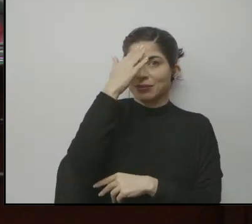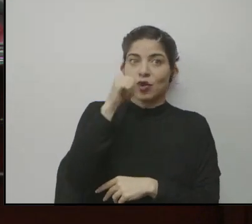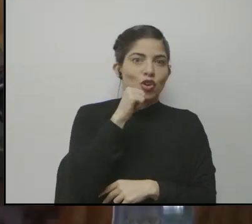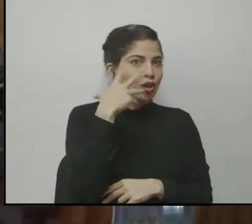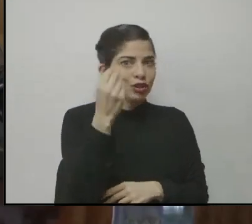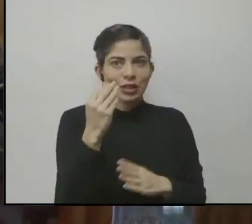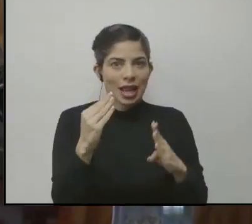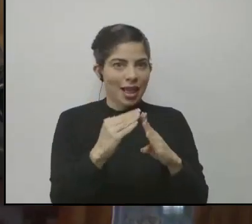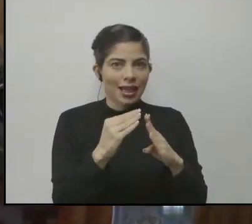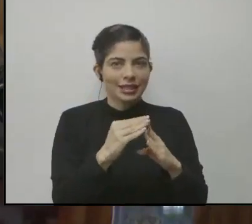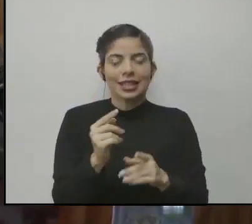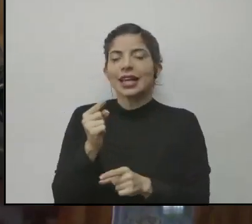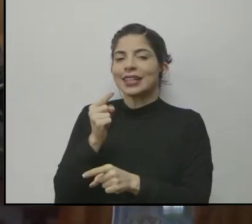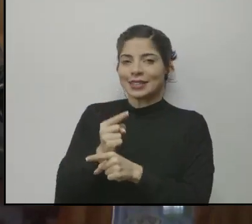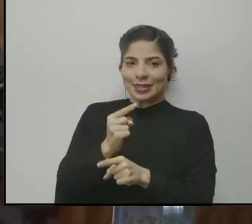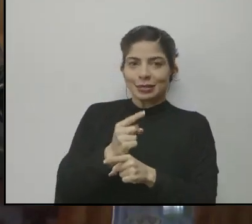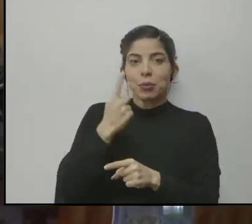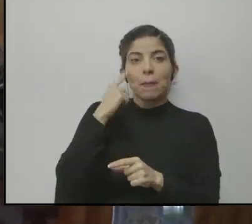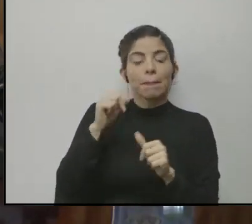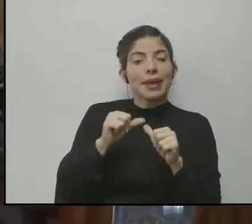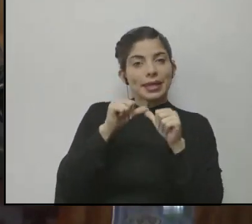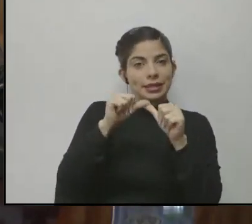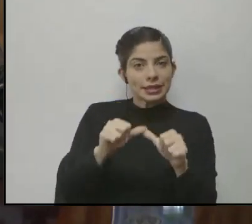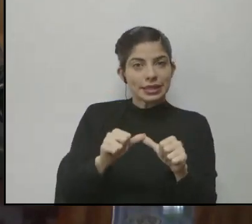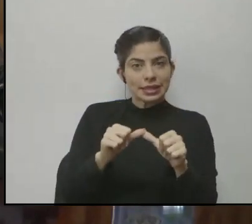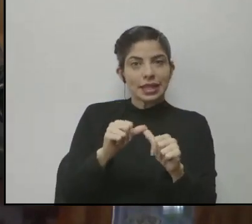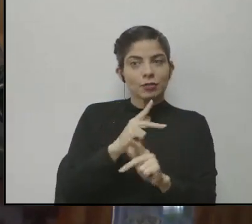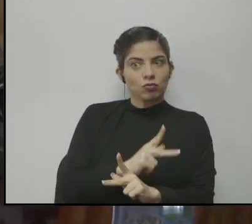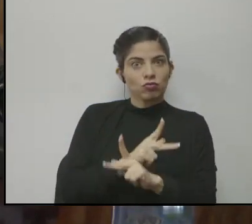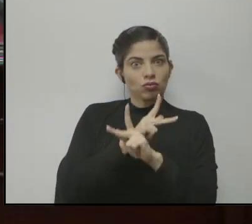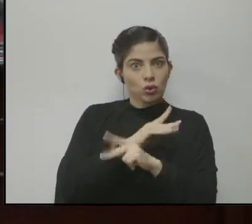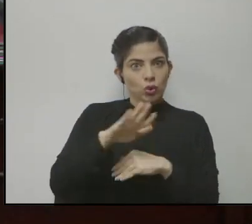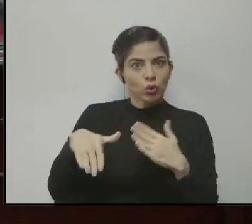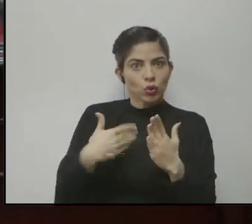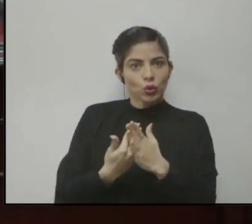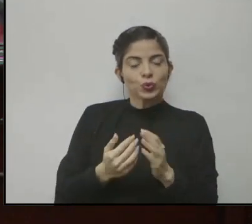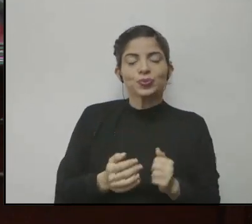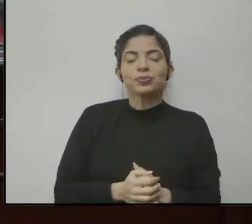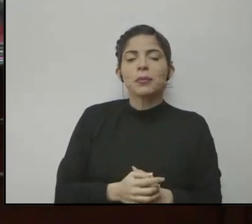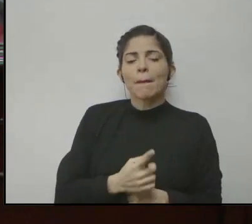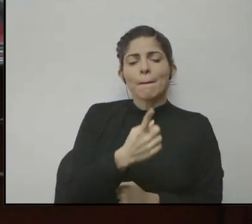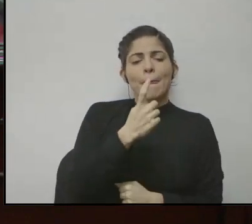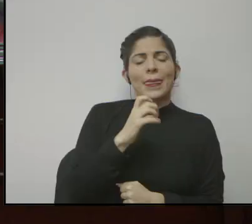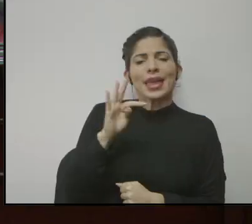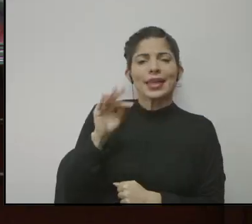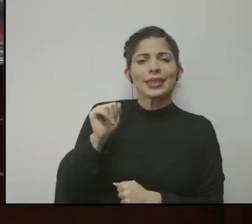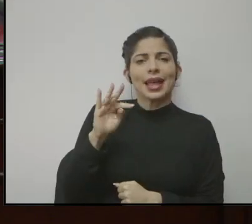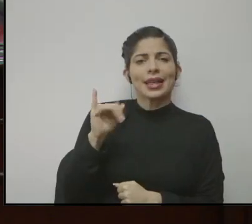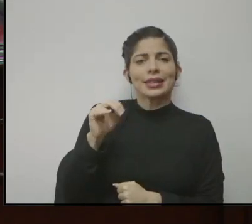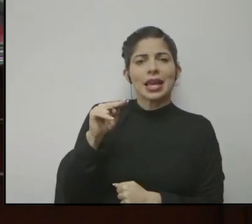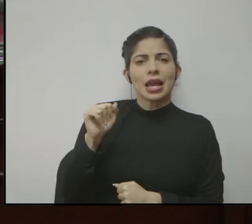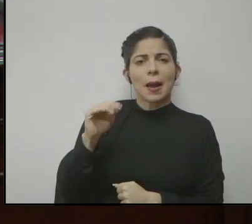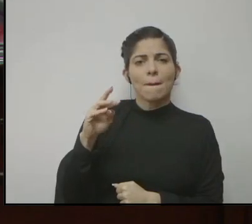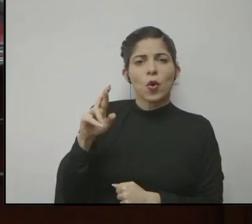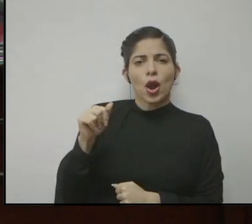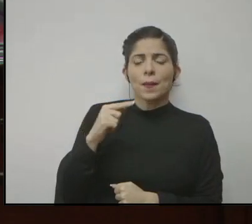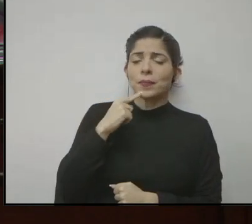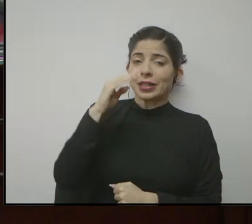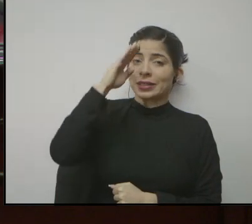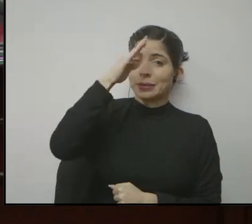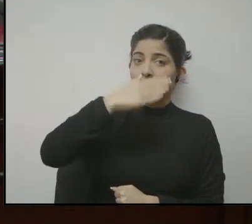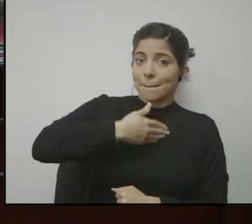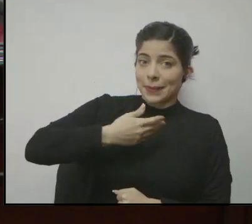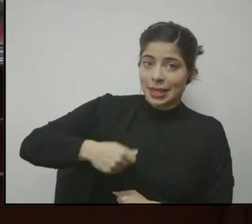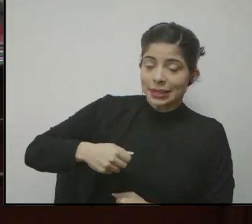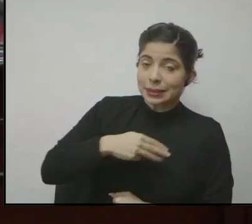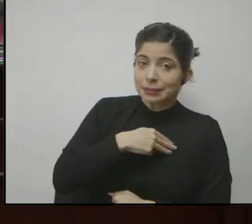salgan de las casas. Exactamente, y para que sigamos protegiéndonos. Consulta Tatiana Mora. Buenas, señor Presidente y